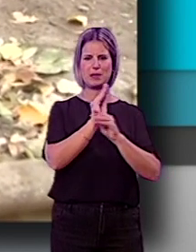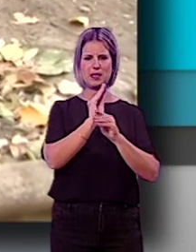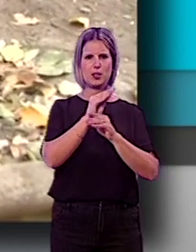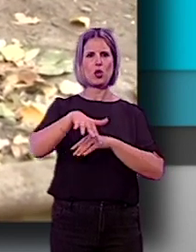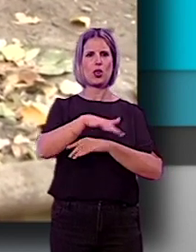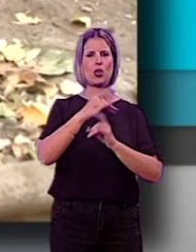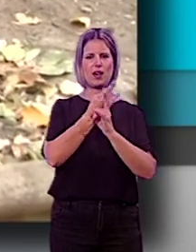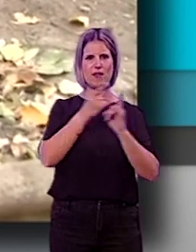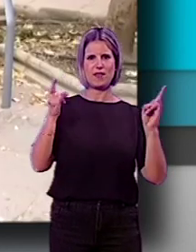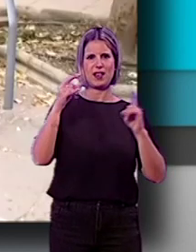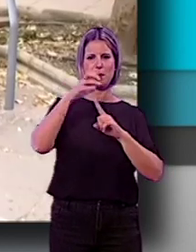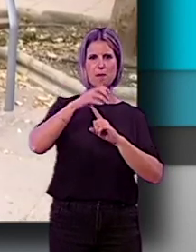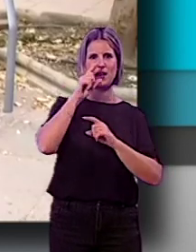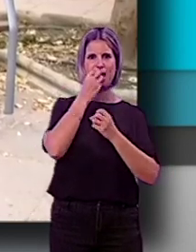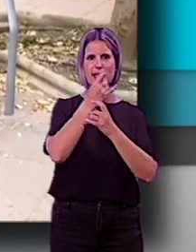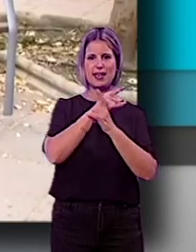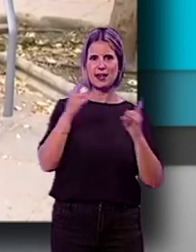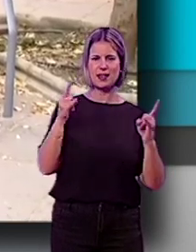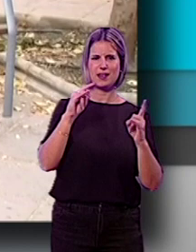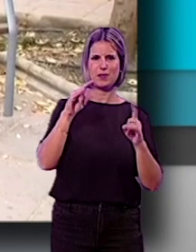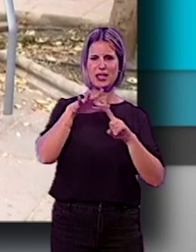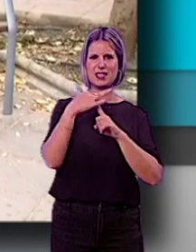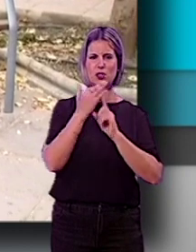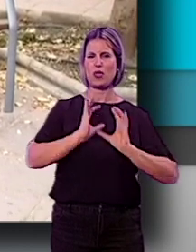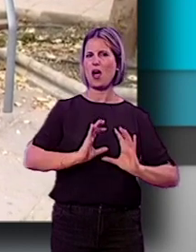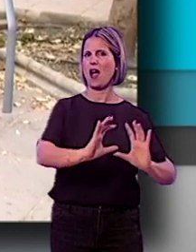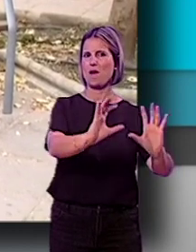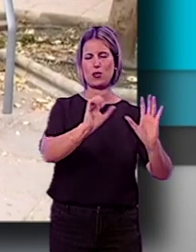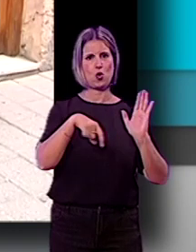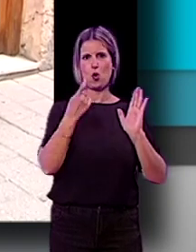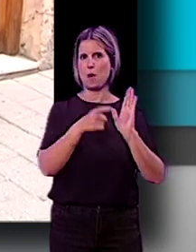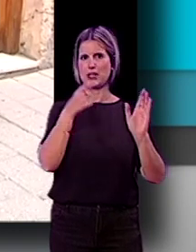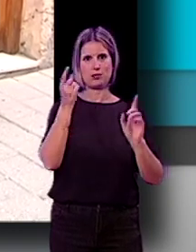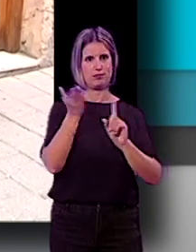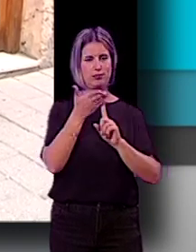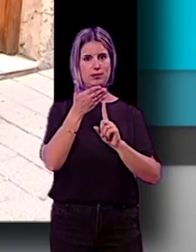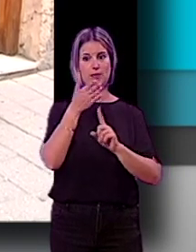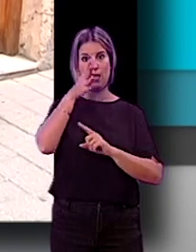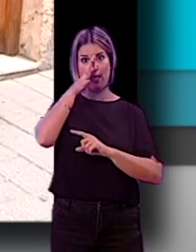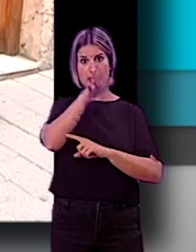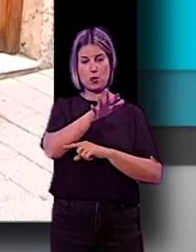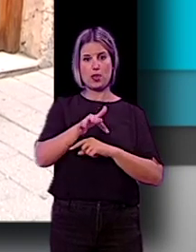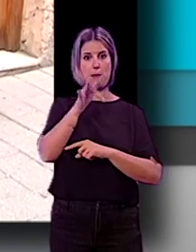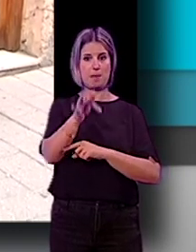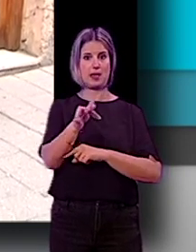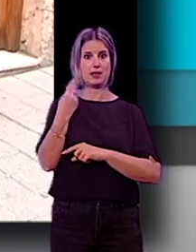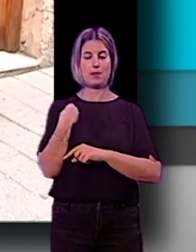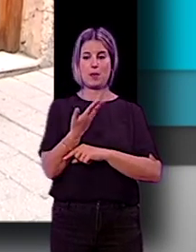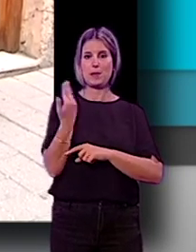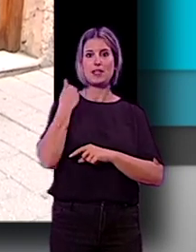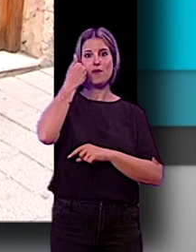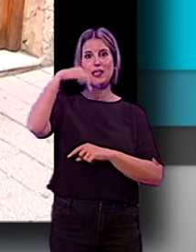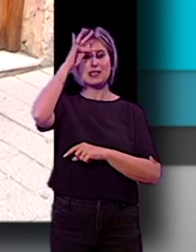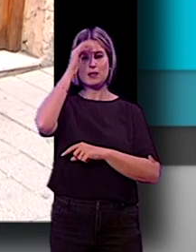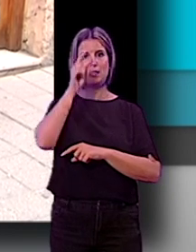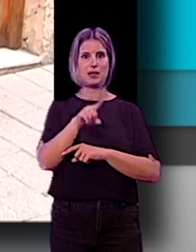la capital con parques y jardines afectados por una situación de abandono total. Esta denuncia se une a la realizada este pasado fin de